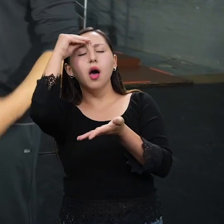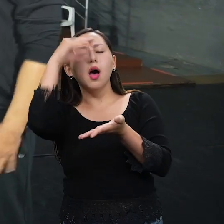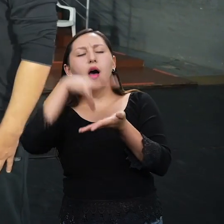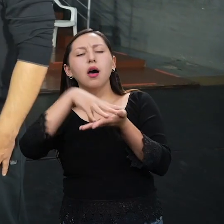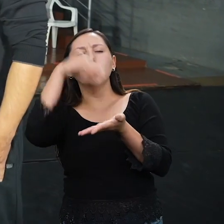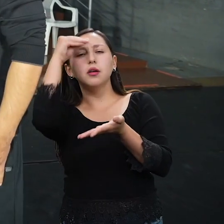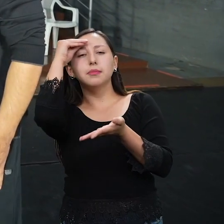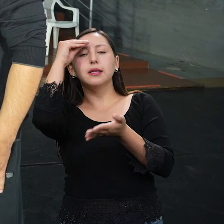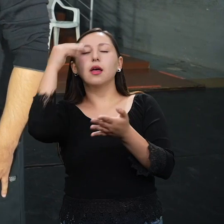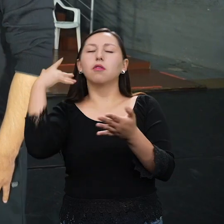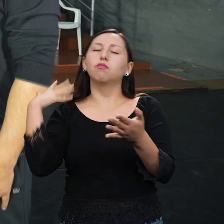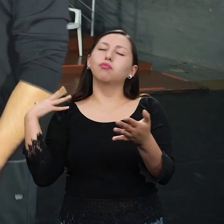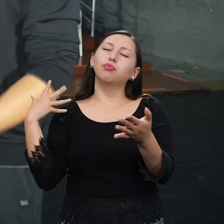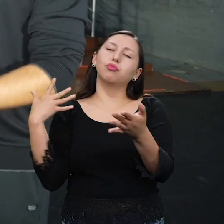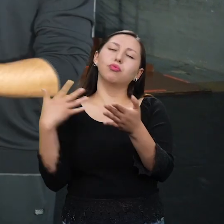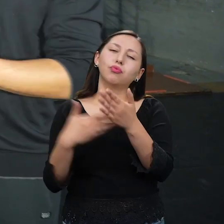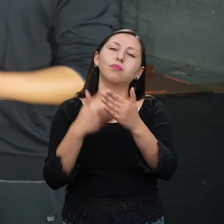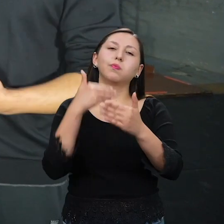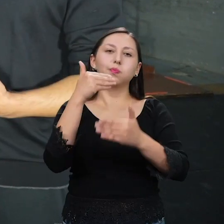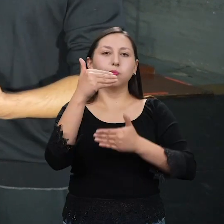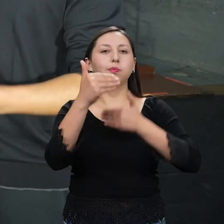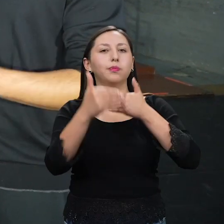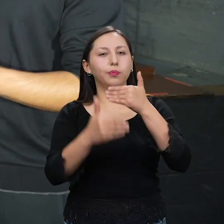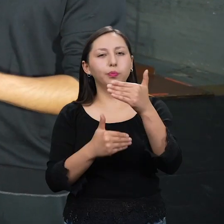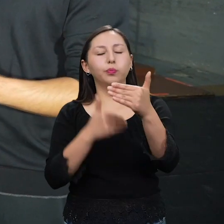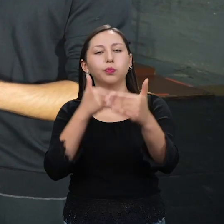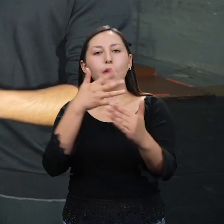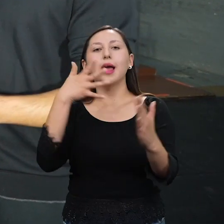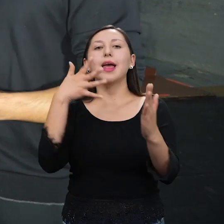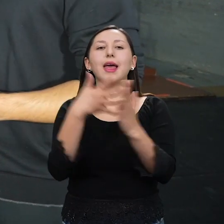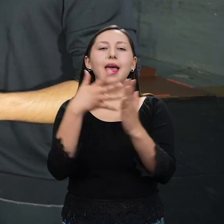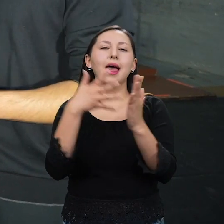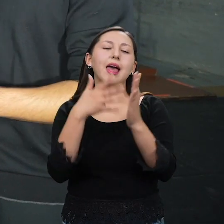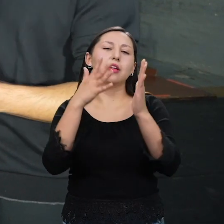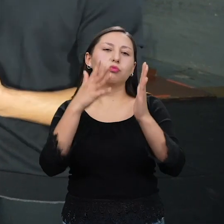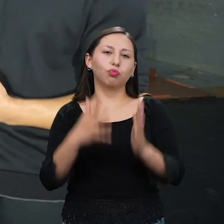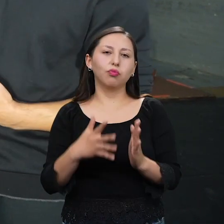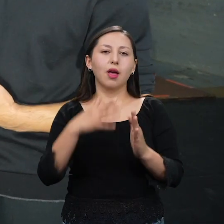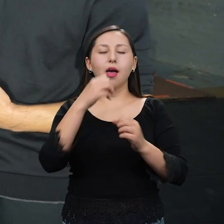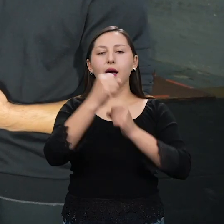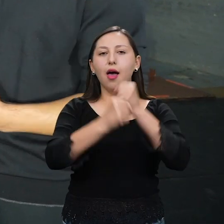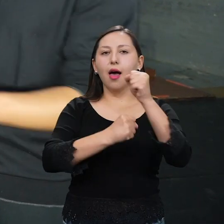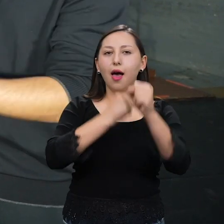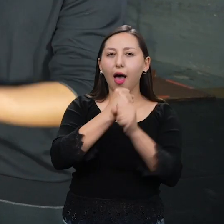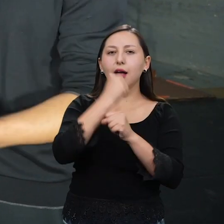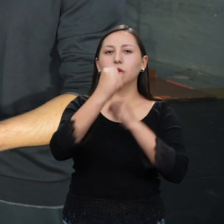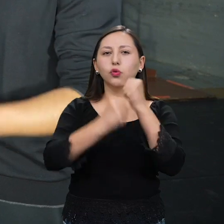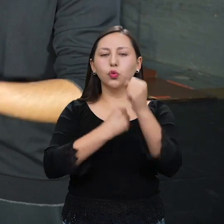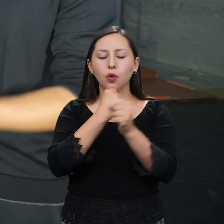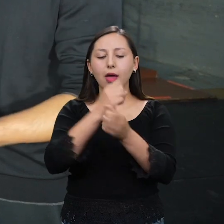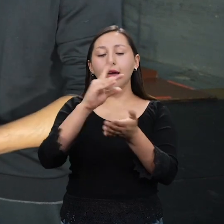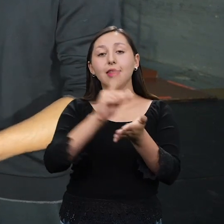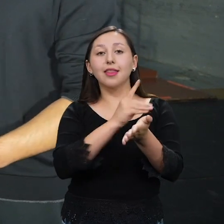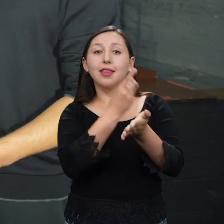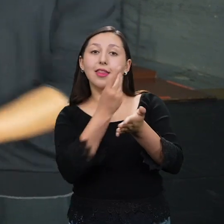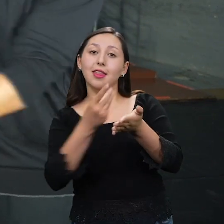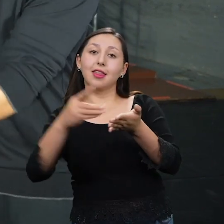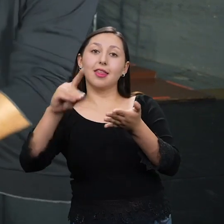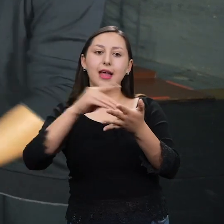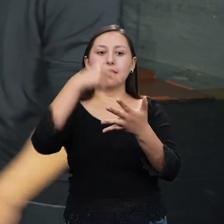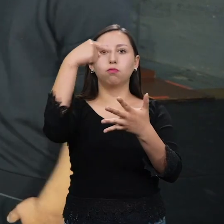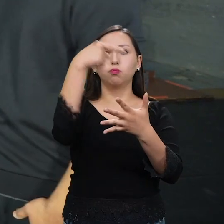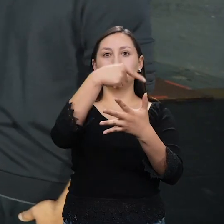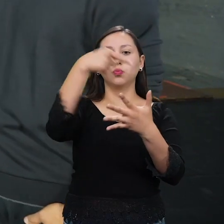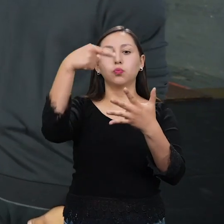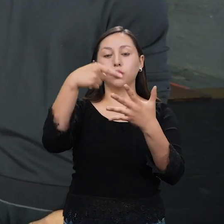formación de varios años. Yo aprendí haciendo otro tipo de danza, luego descubrí la danza clásica académica, el ballet, que